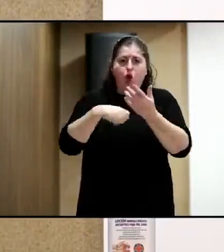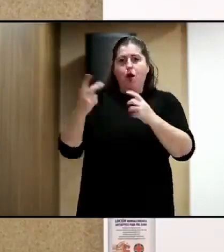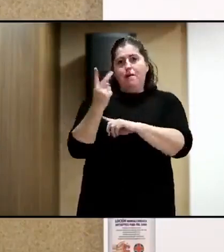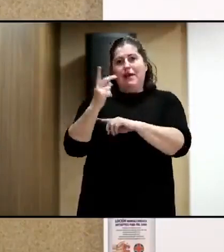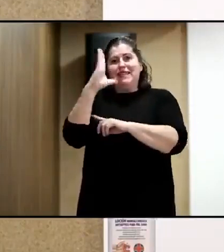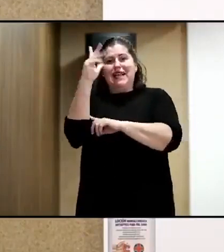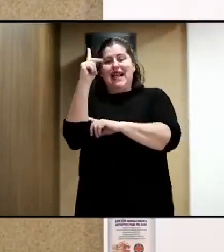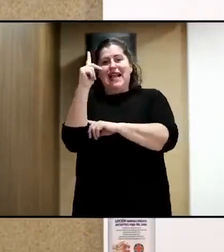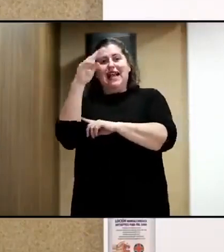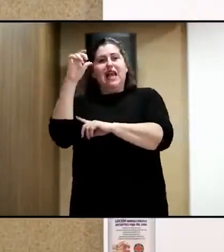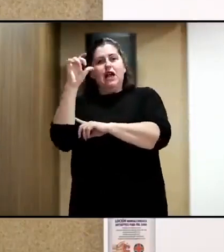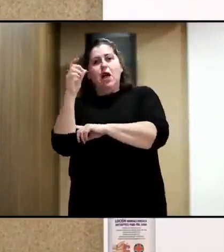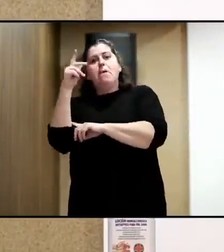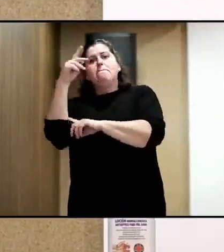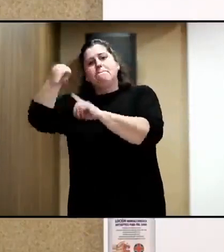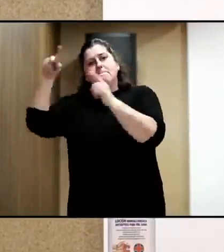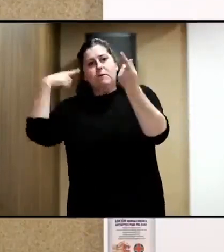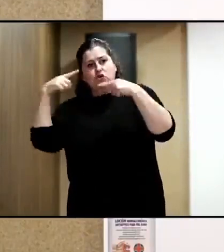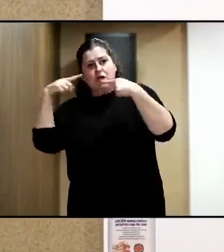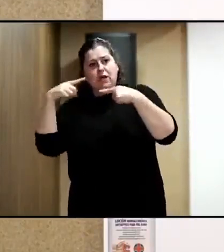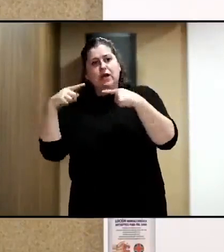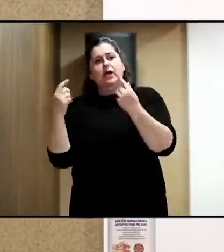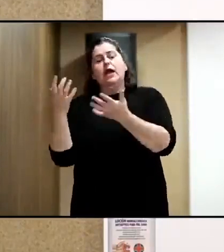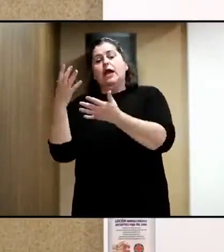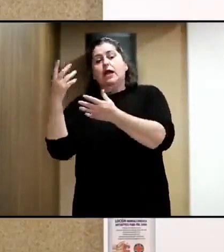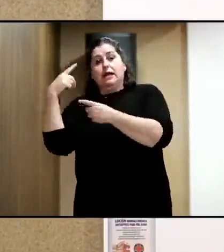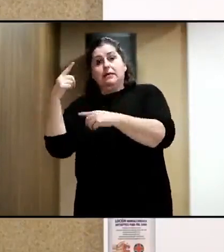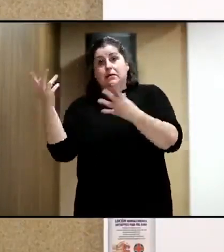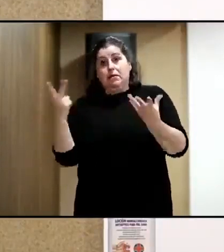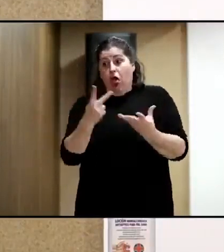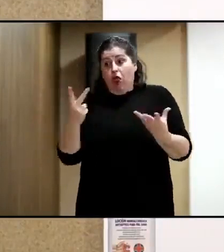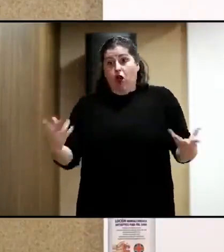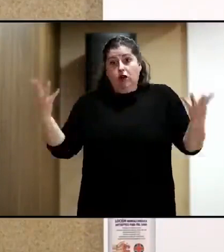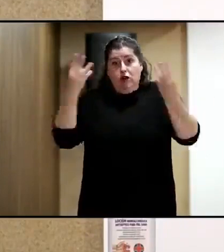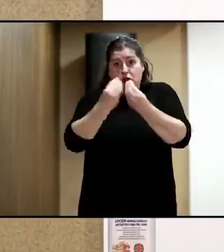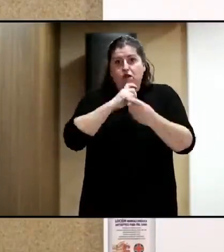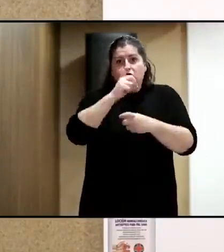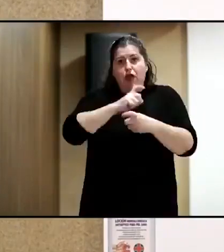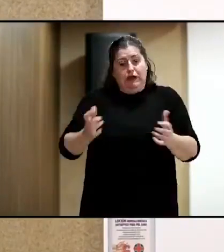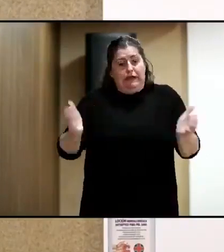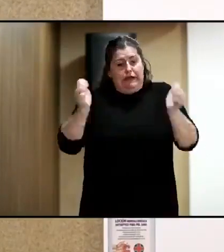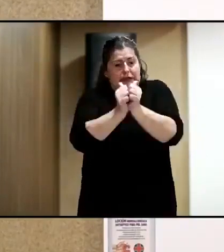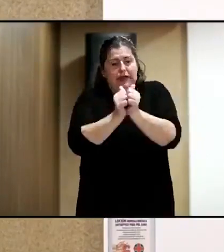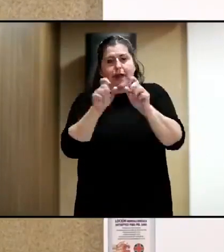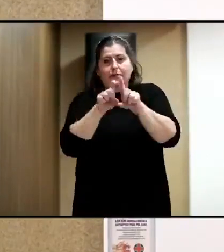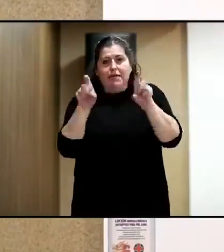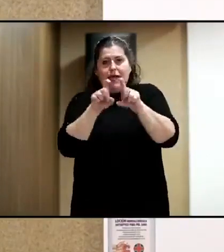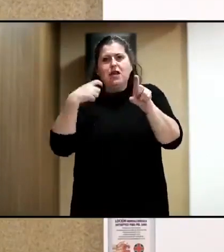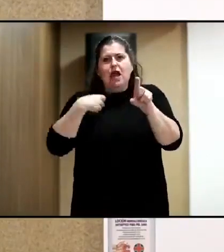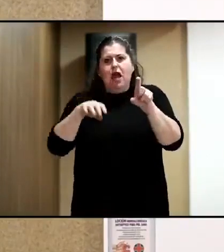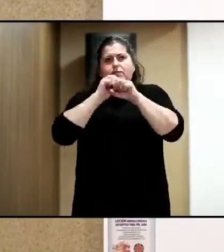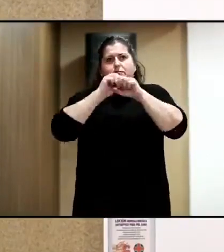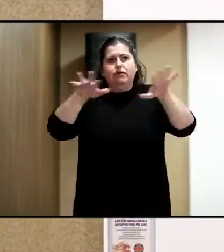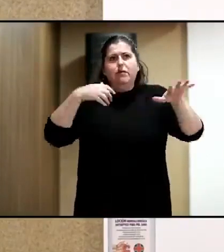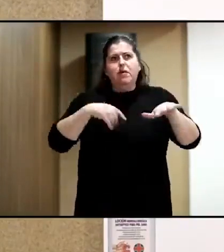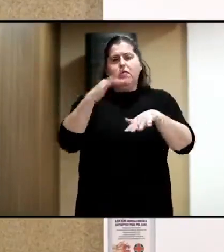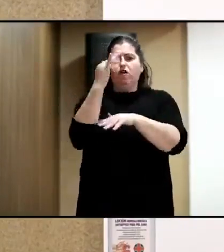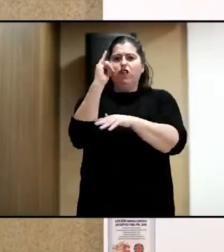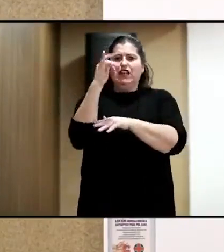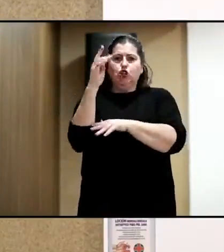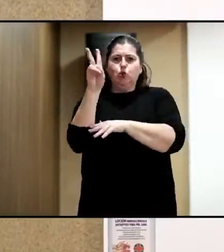empresa que está detrás de la fundación. Esta guía se presentó en en Fitur, a principio de año.